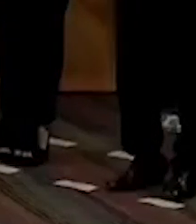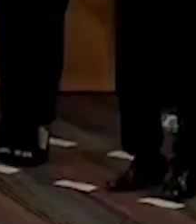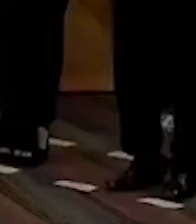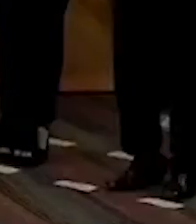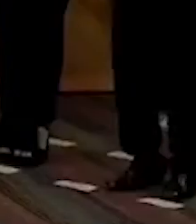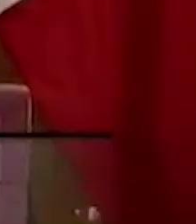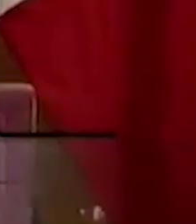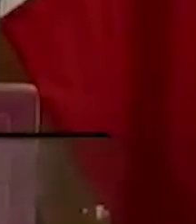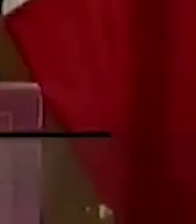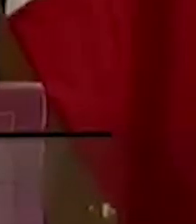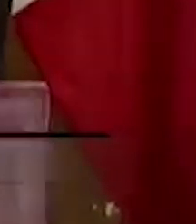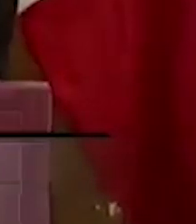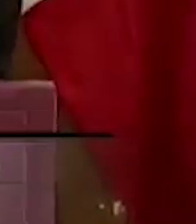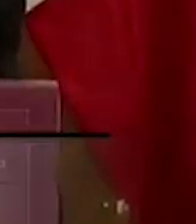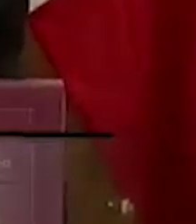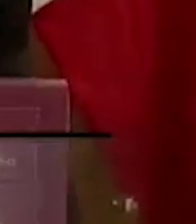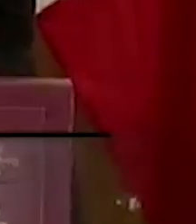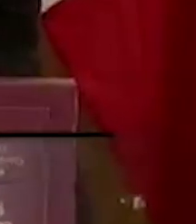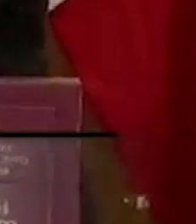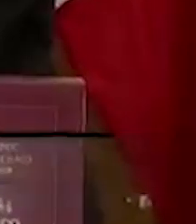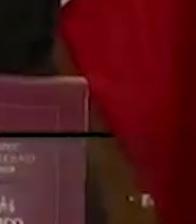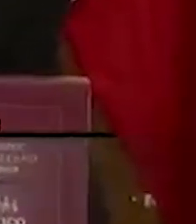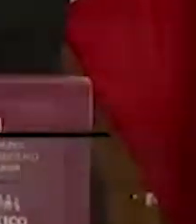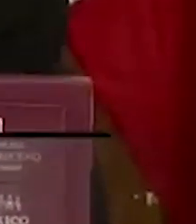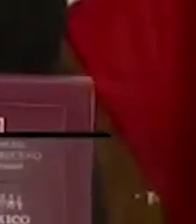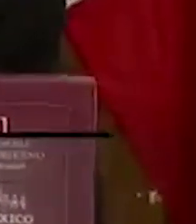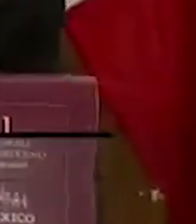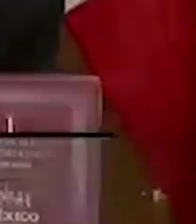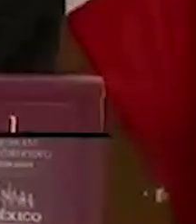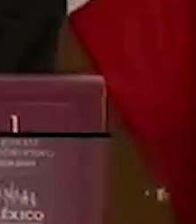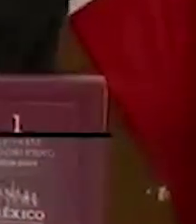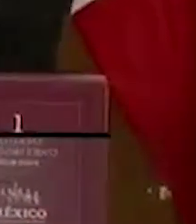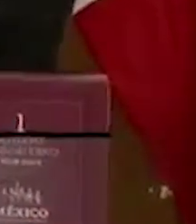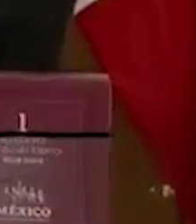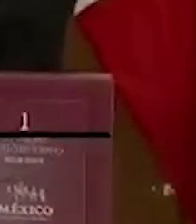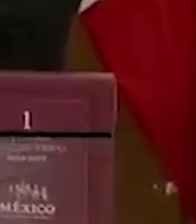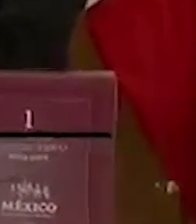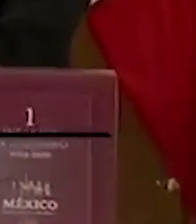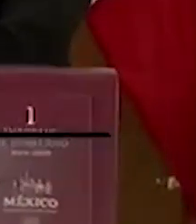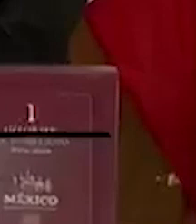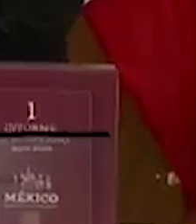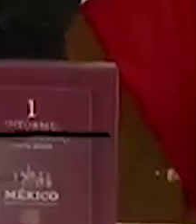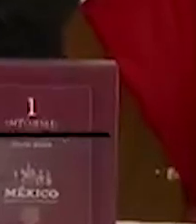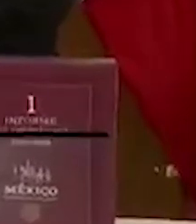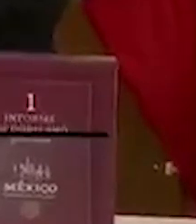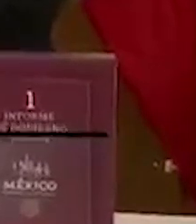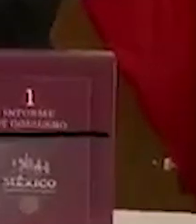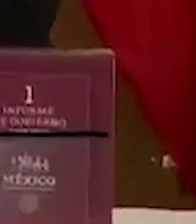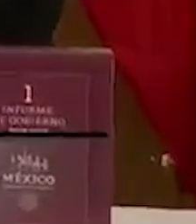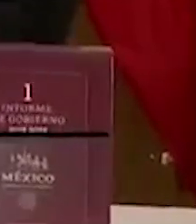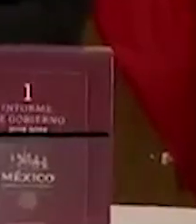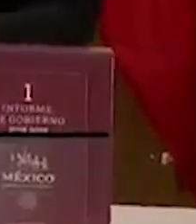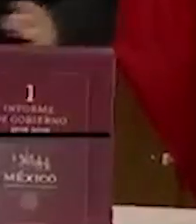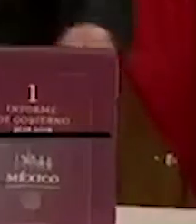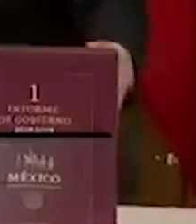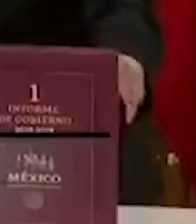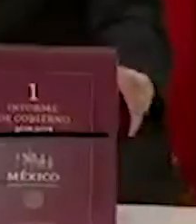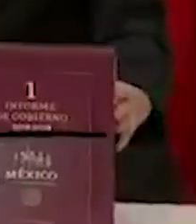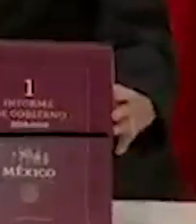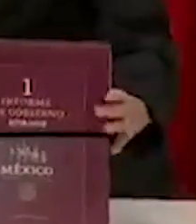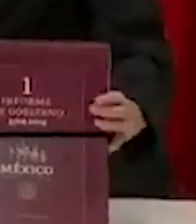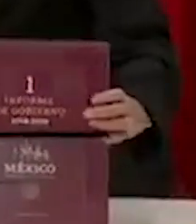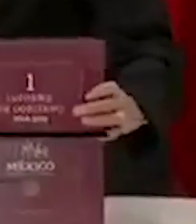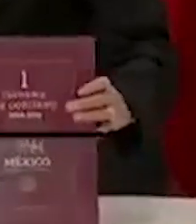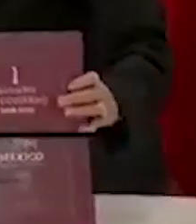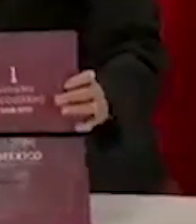Olga Sánchez Cordero. De acuerdo con lo establecido en el orden del día, al término del receso se reanudaría la sesión legislativa